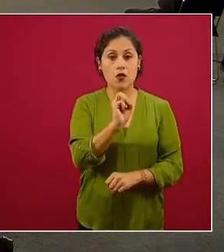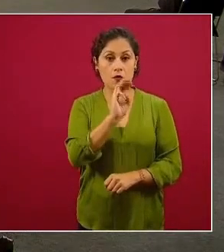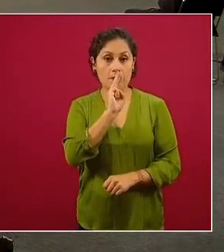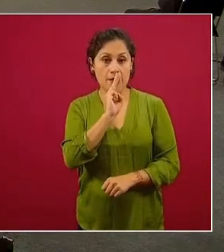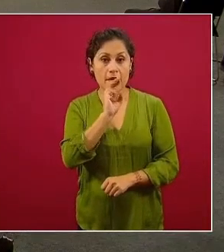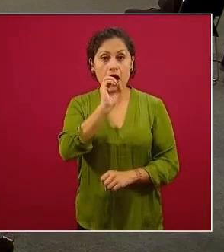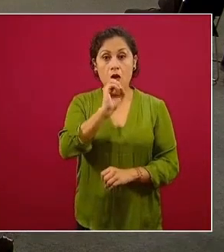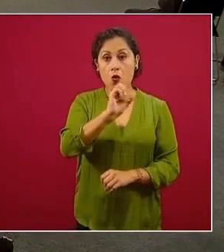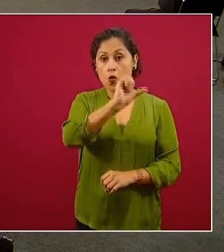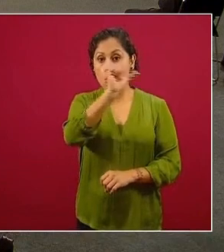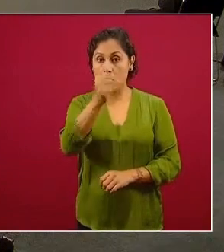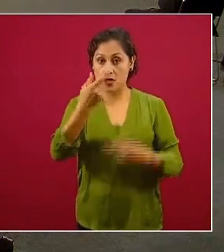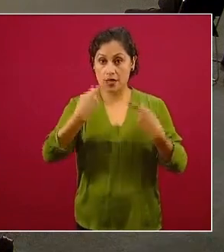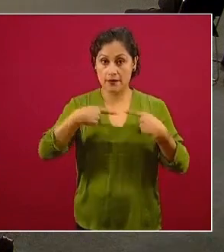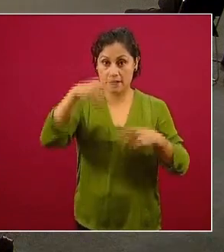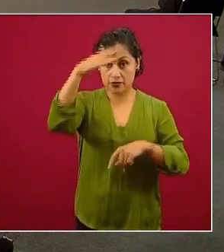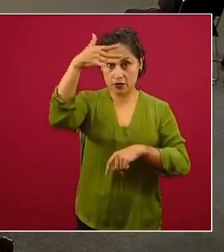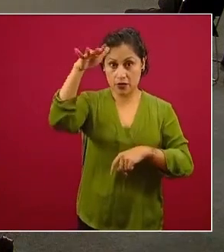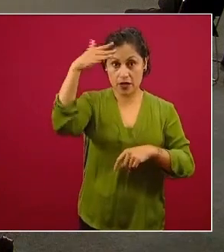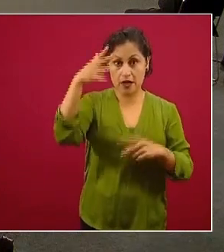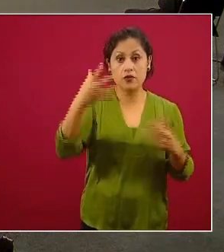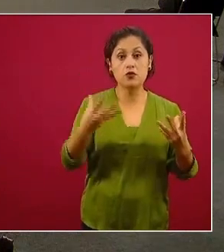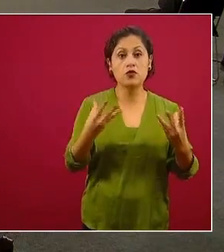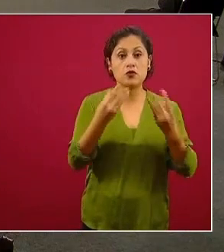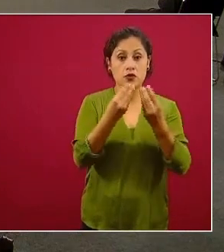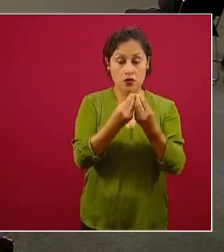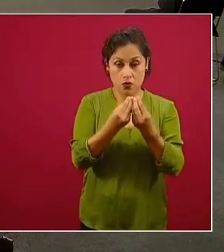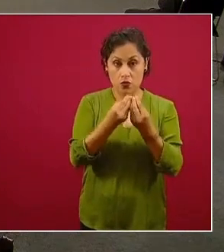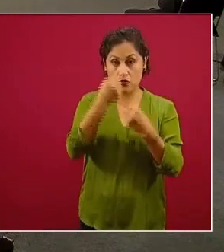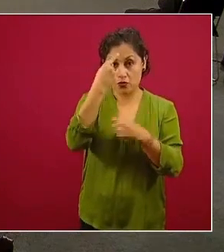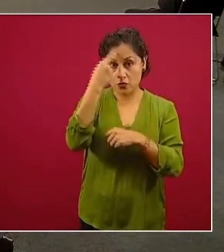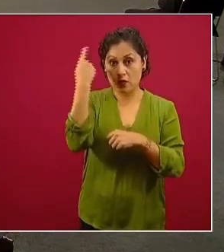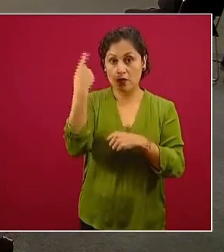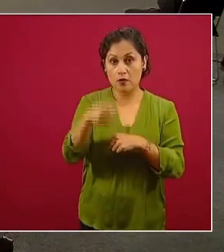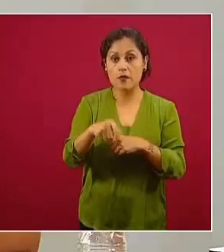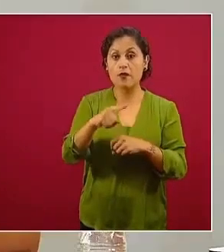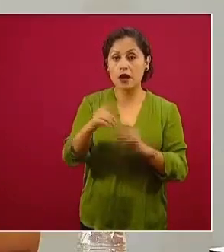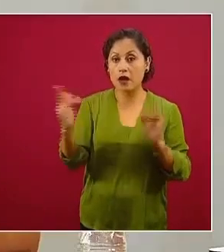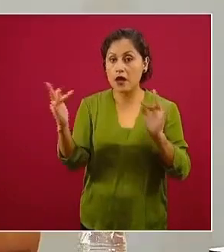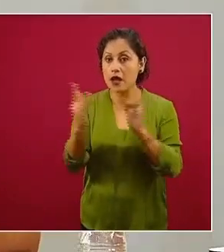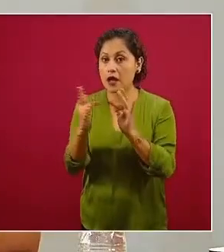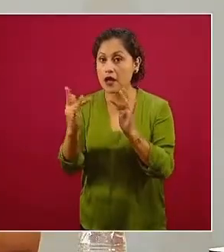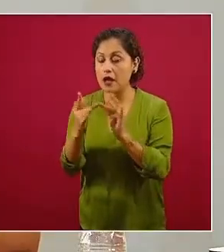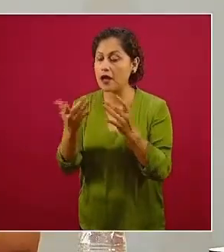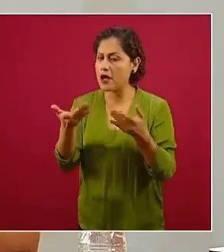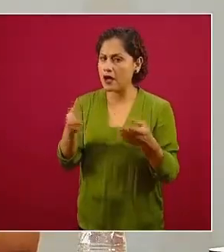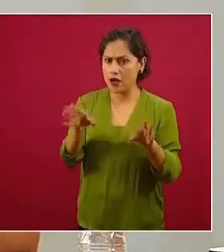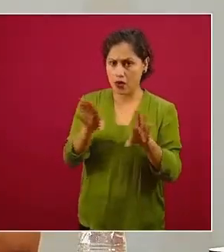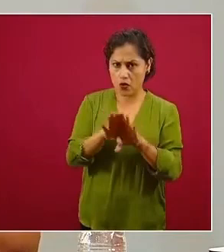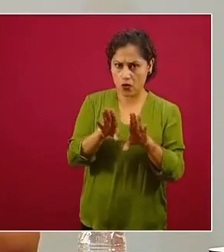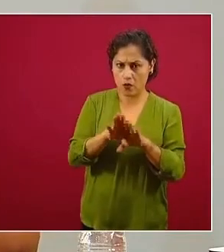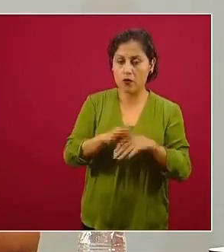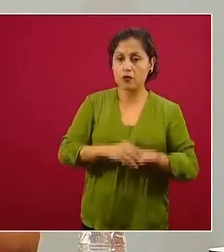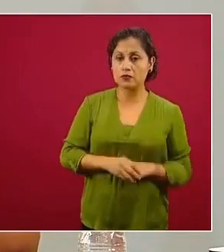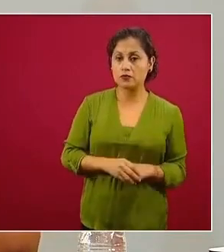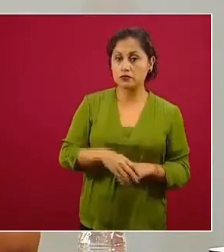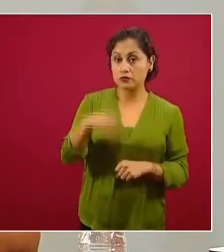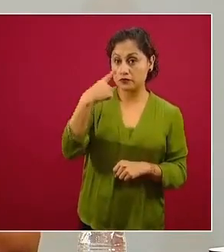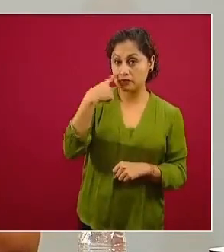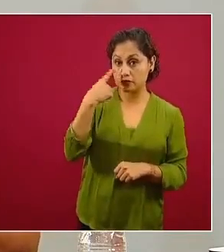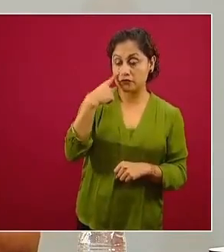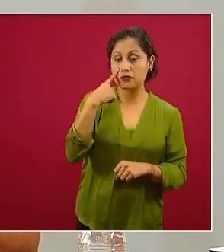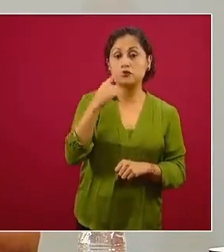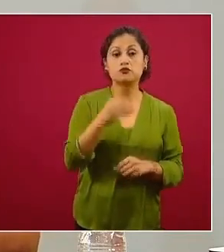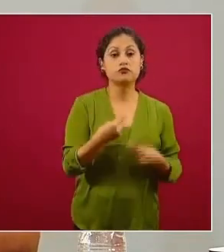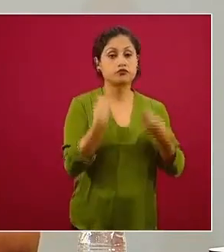hospital y estar cercano a su familiar menor de edad. ¿Qué se hace? Se le da un equipo personal